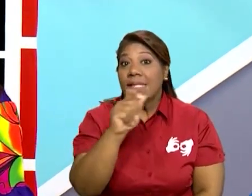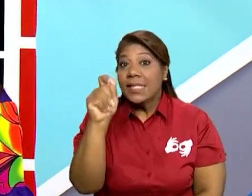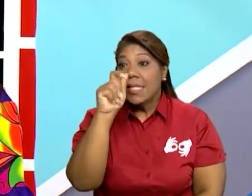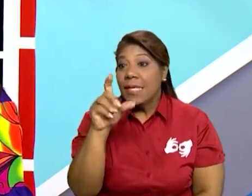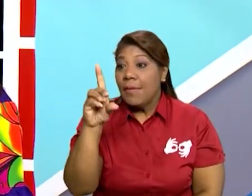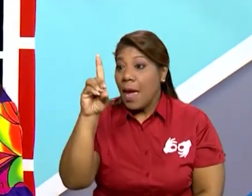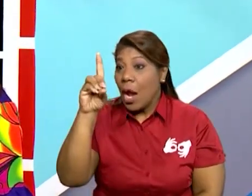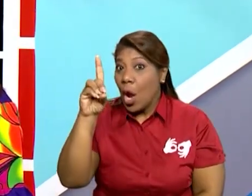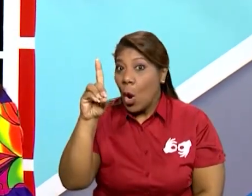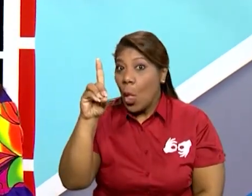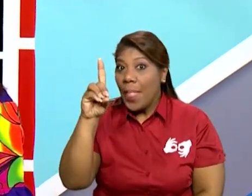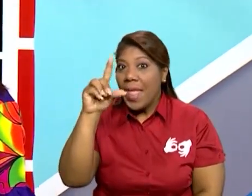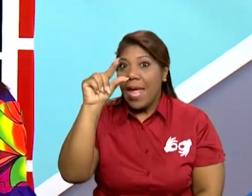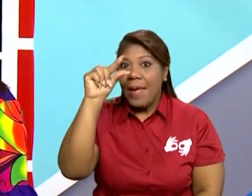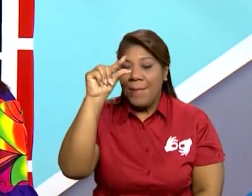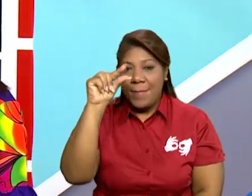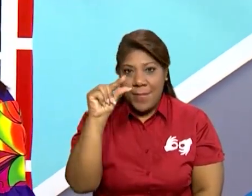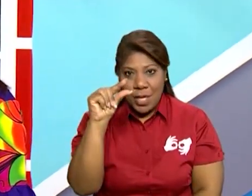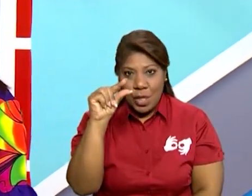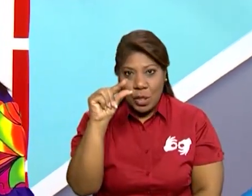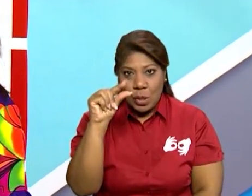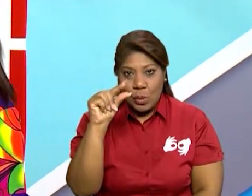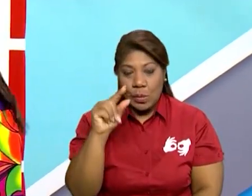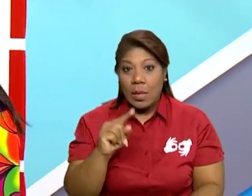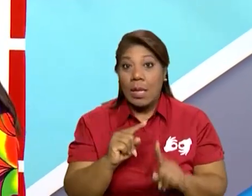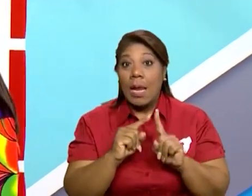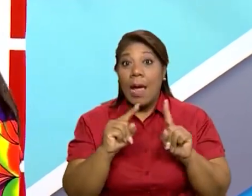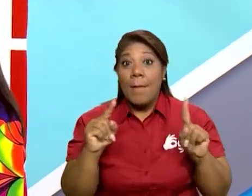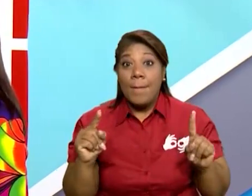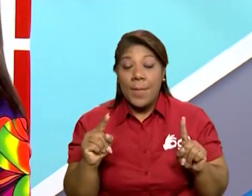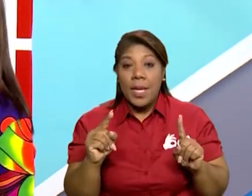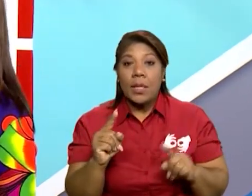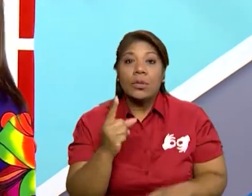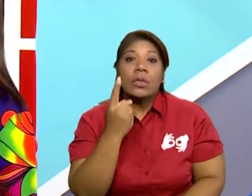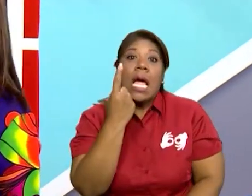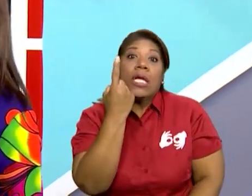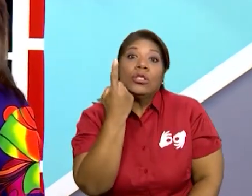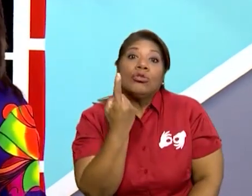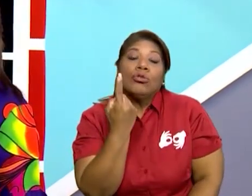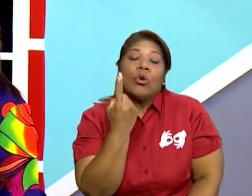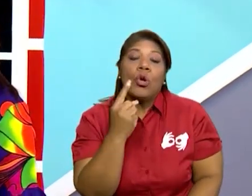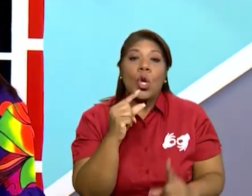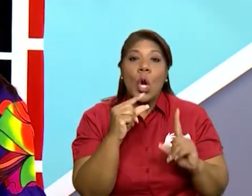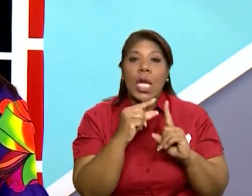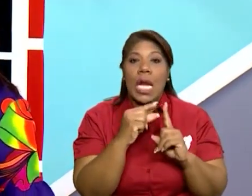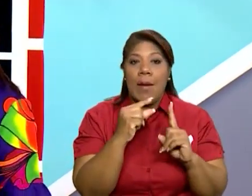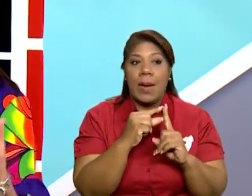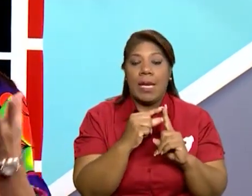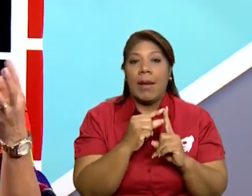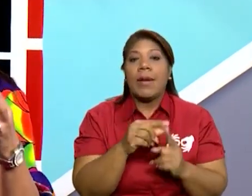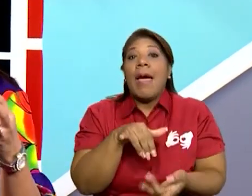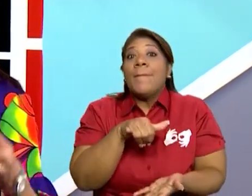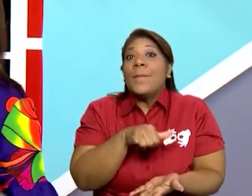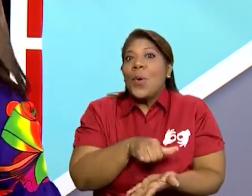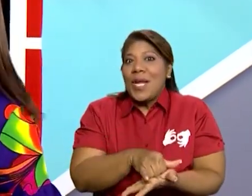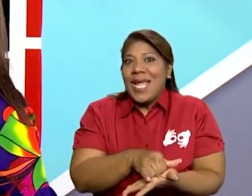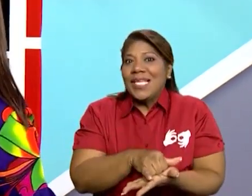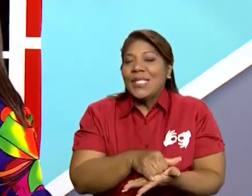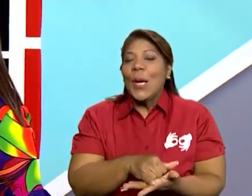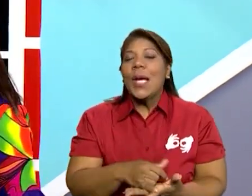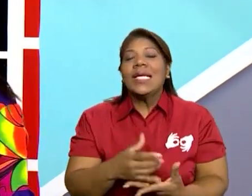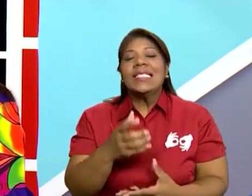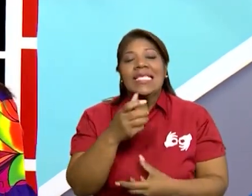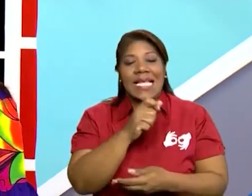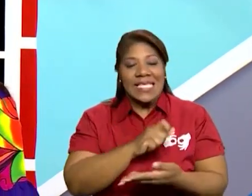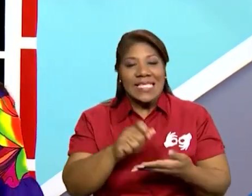minúscula. Pero, como aquí están solitos en cada una en una imagen, podemos usarla con D